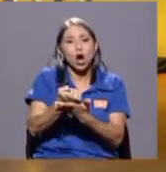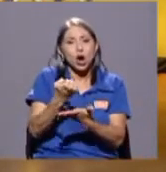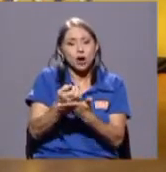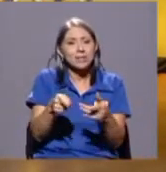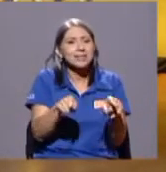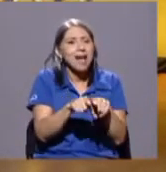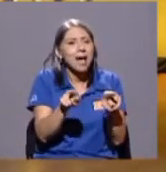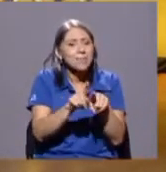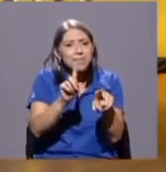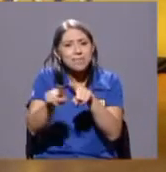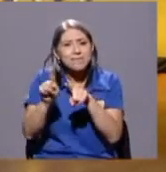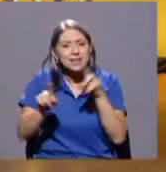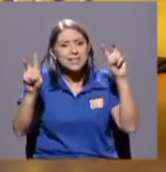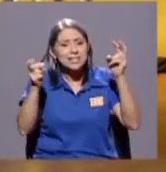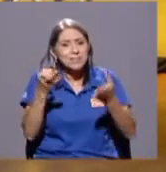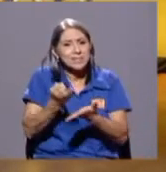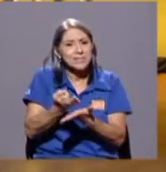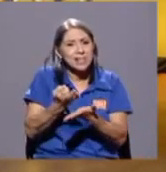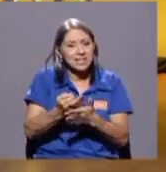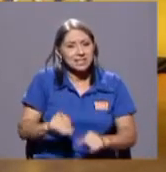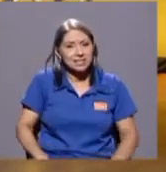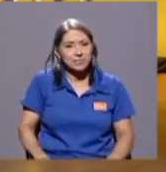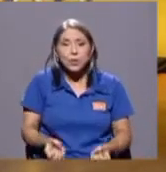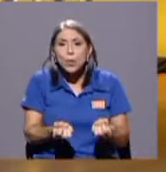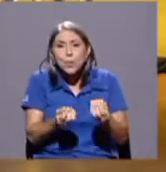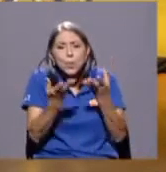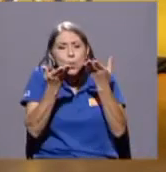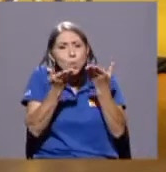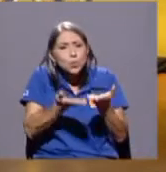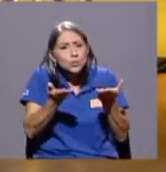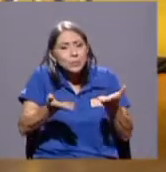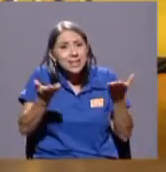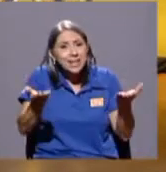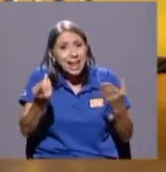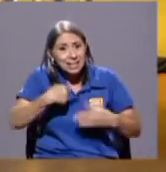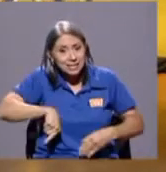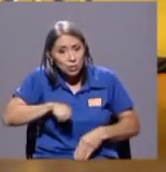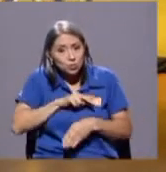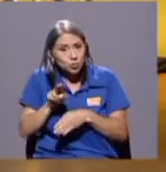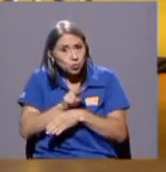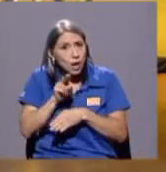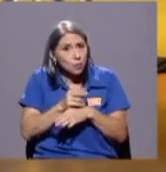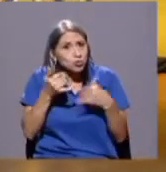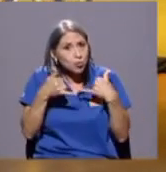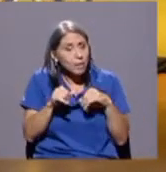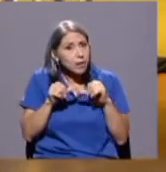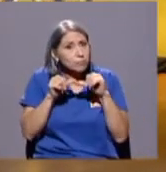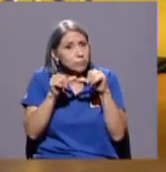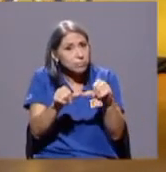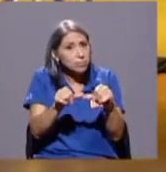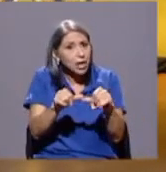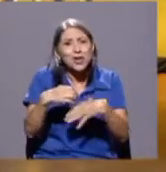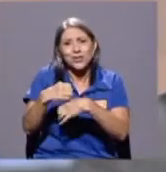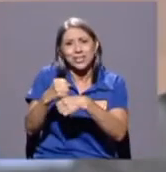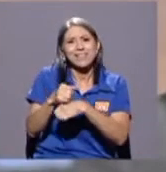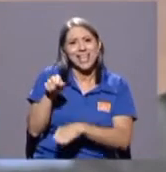todos estos años. Muchísimos de los materiales que seguimos usando, materiales que Guti había desarrollado